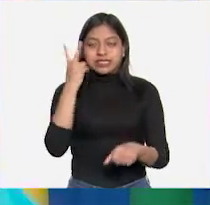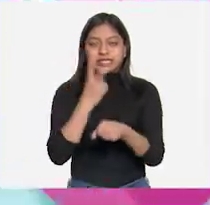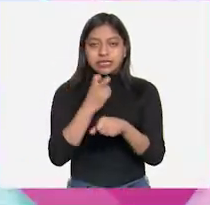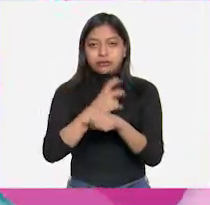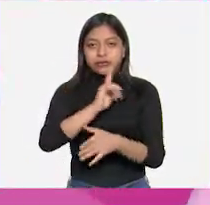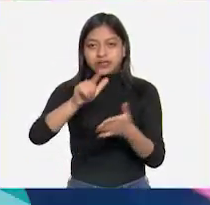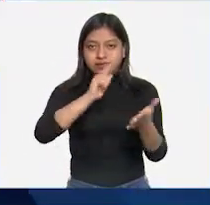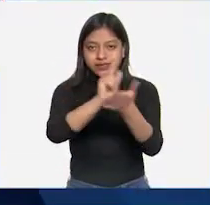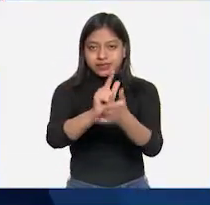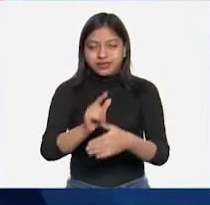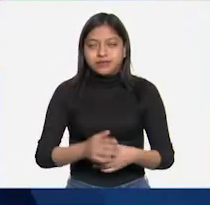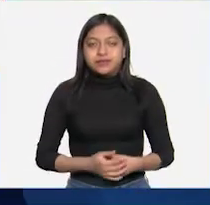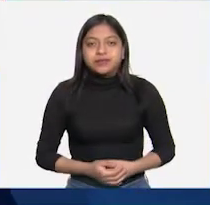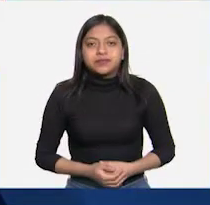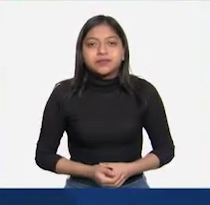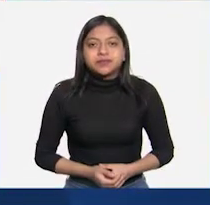ley.